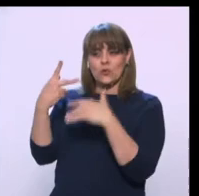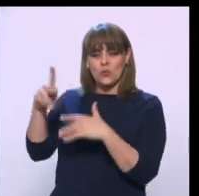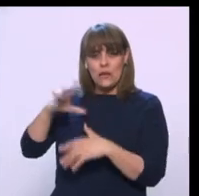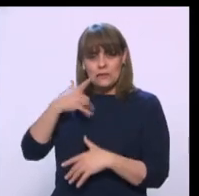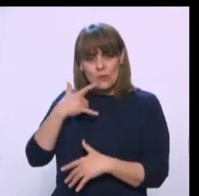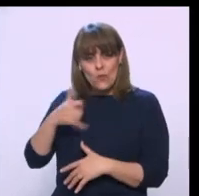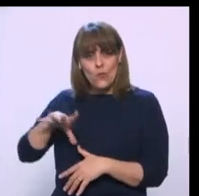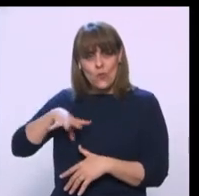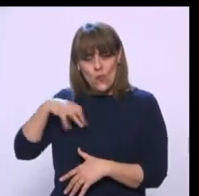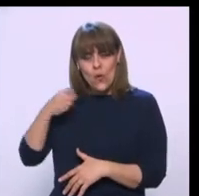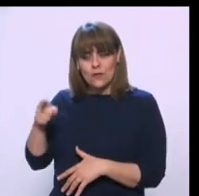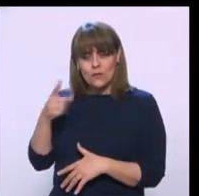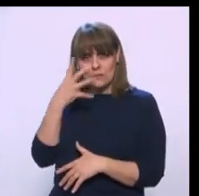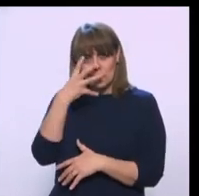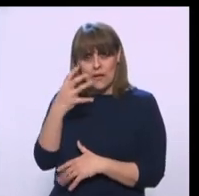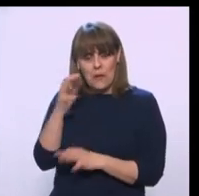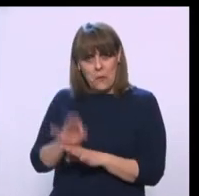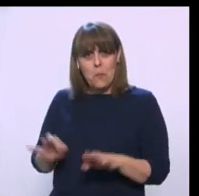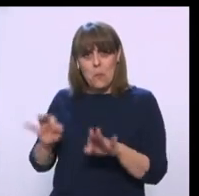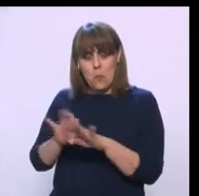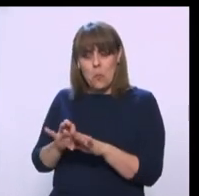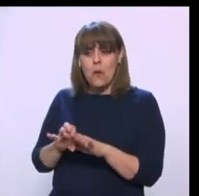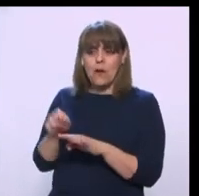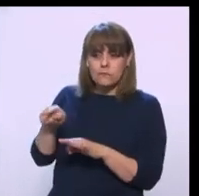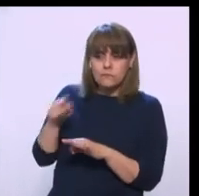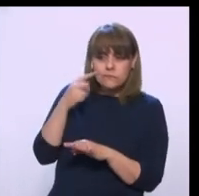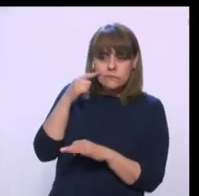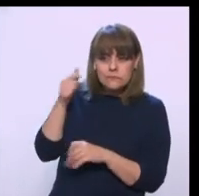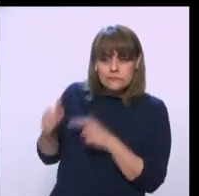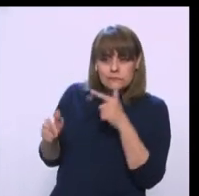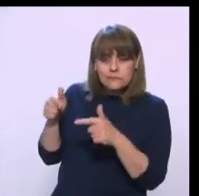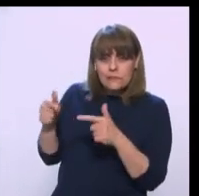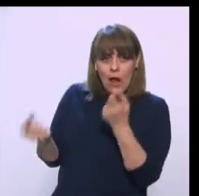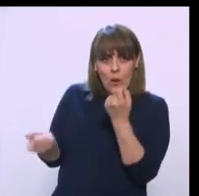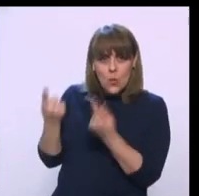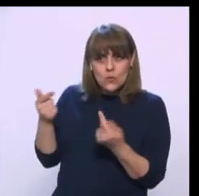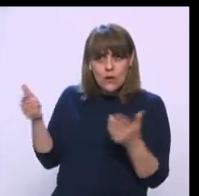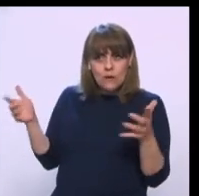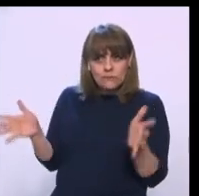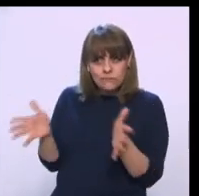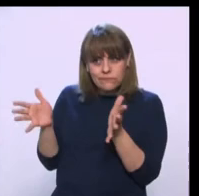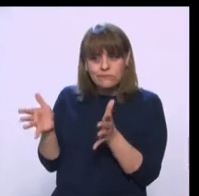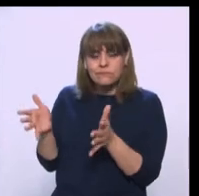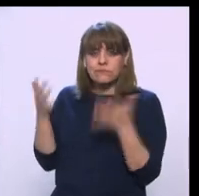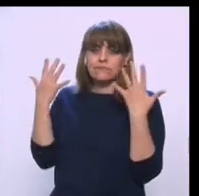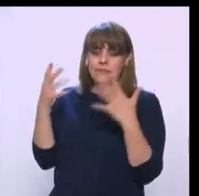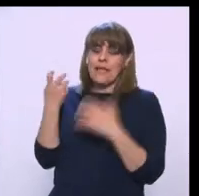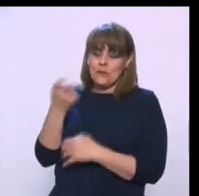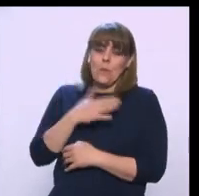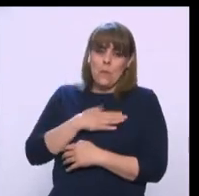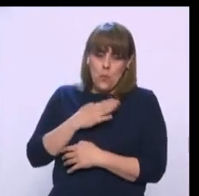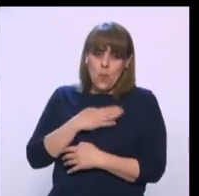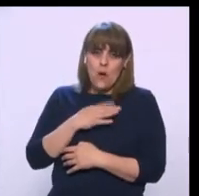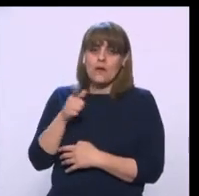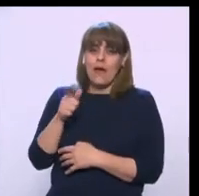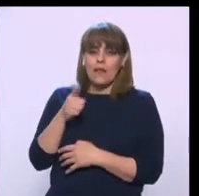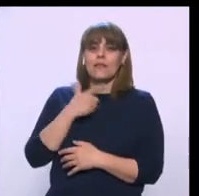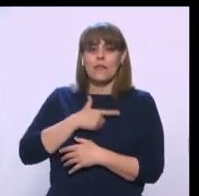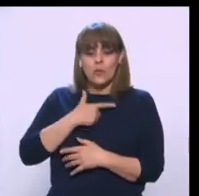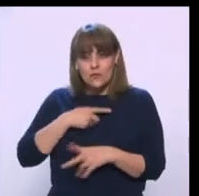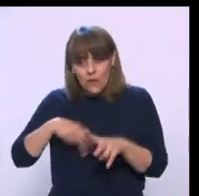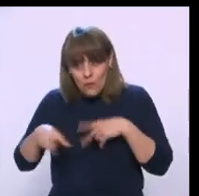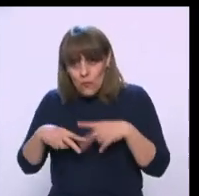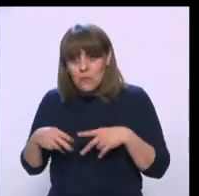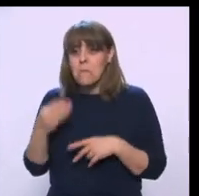importante o serio que estuvieran haciendo algunas personas. Eso es bueno, ¿no? Claro. ¿Te gusta el fútbol? Qué padre